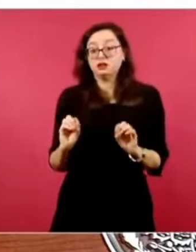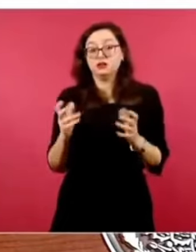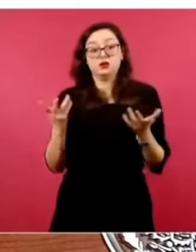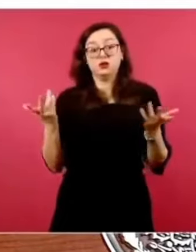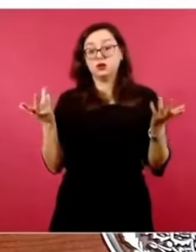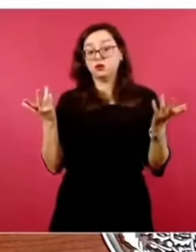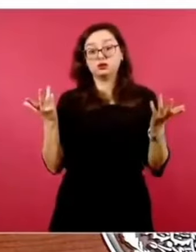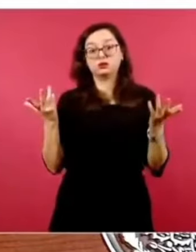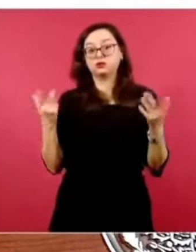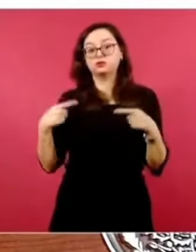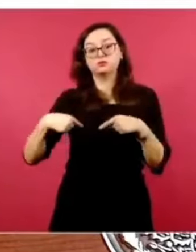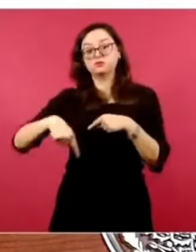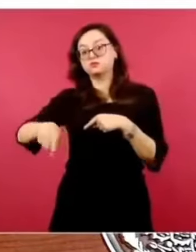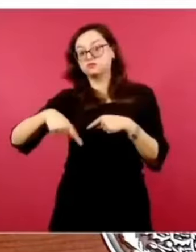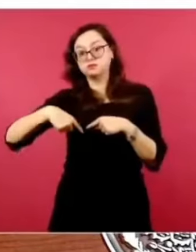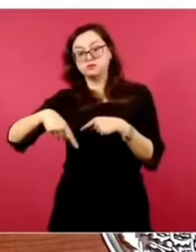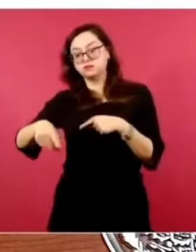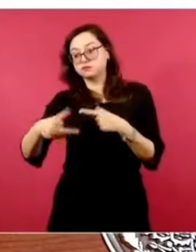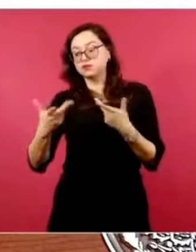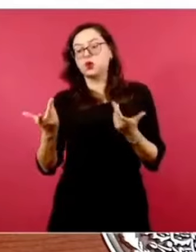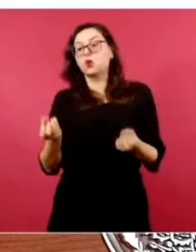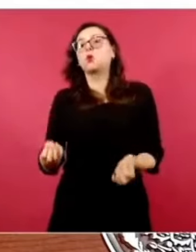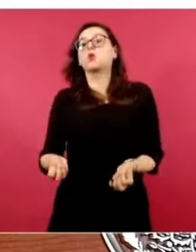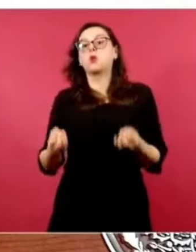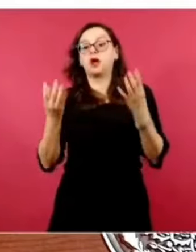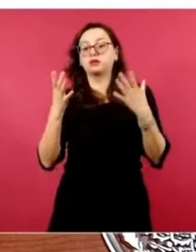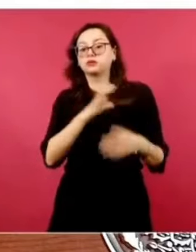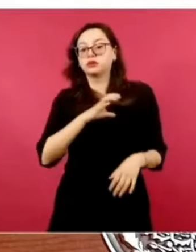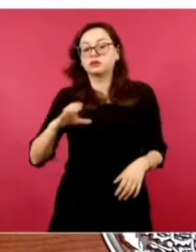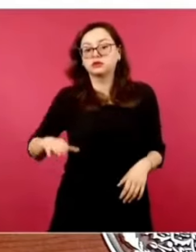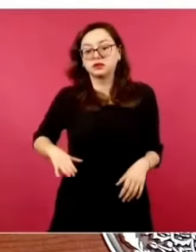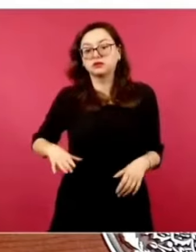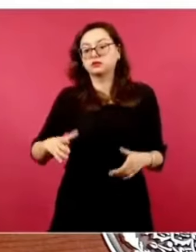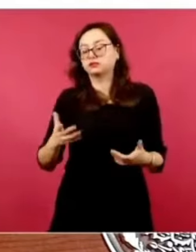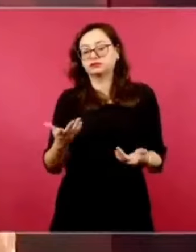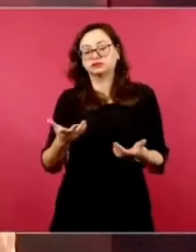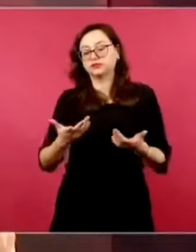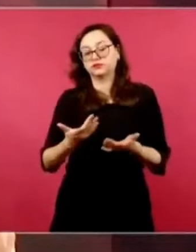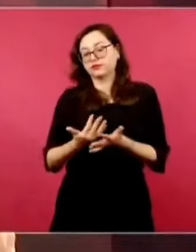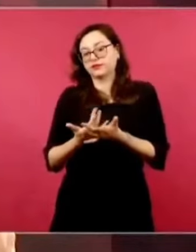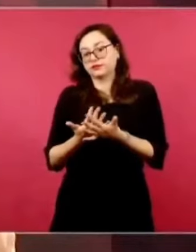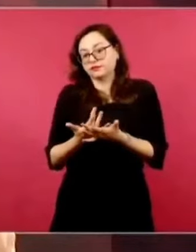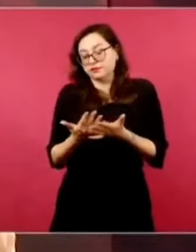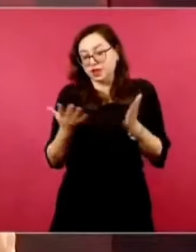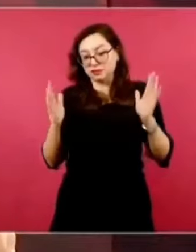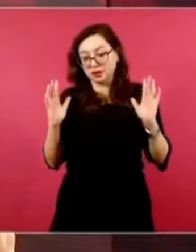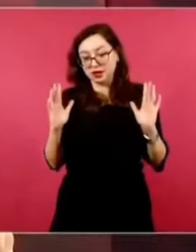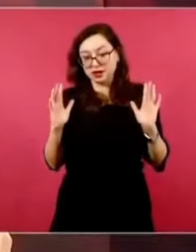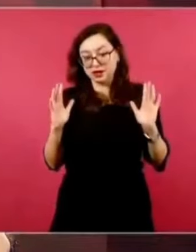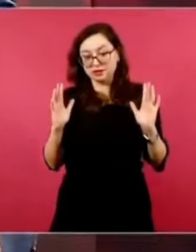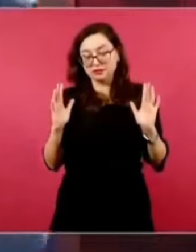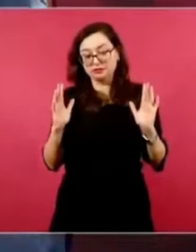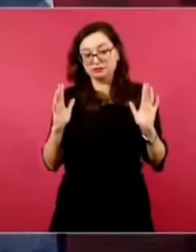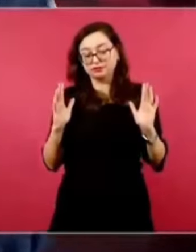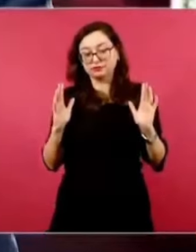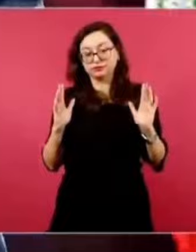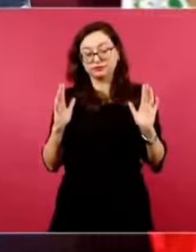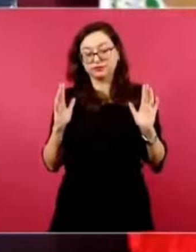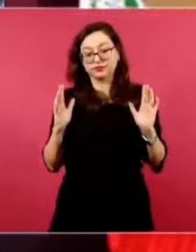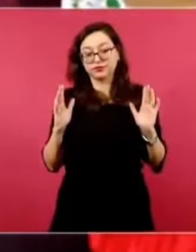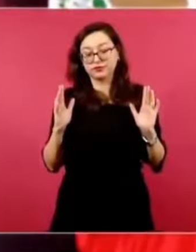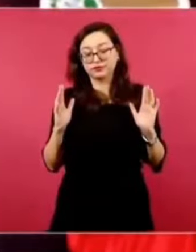en tanto, se lleva a cabo la elección, porque la propuesta